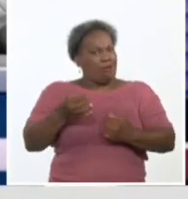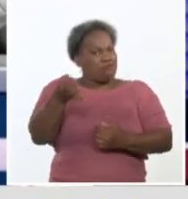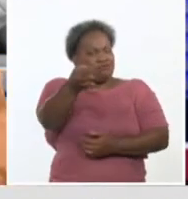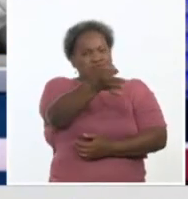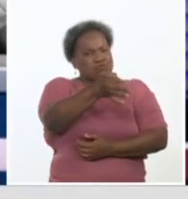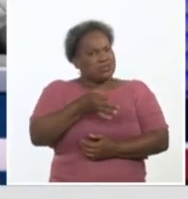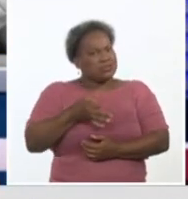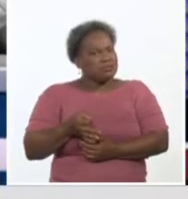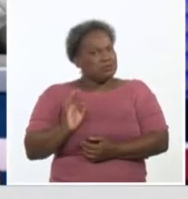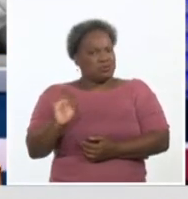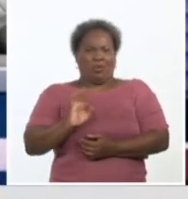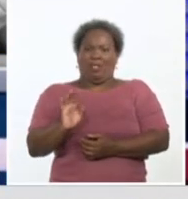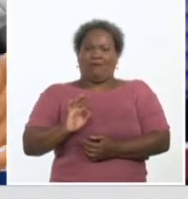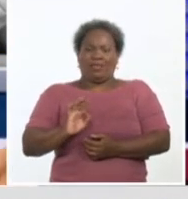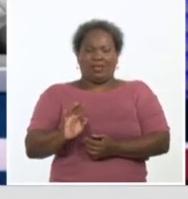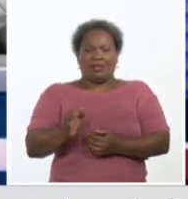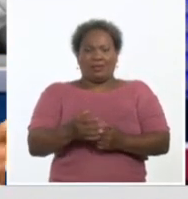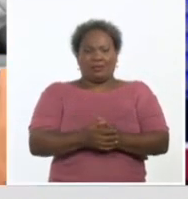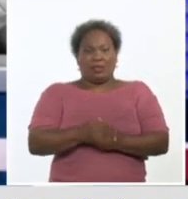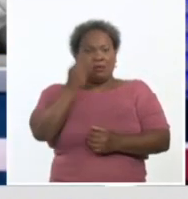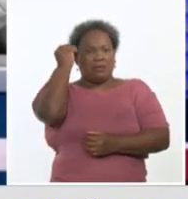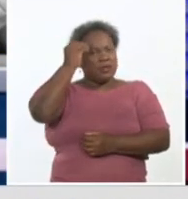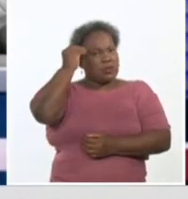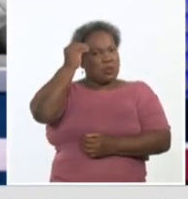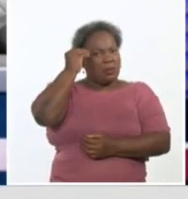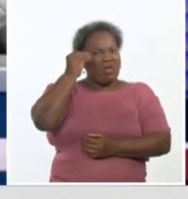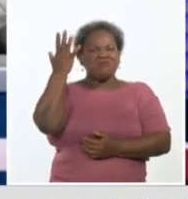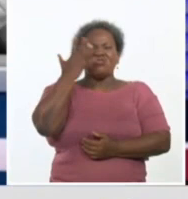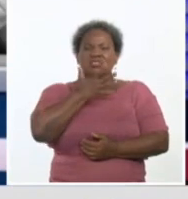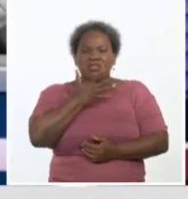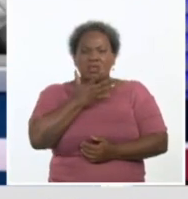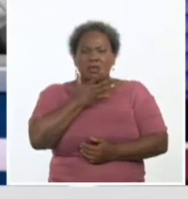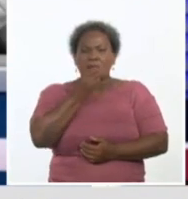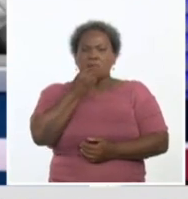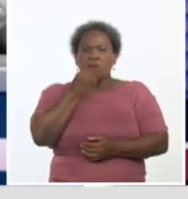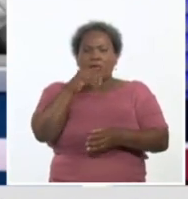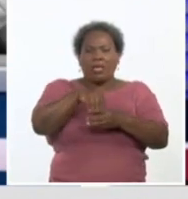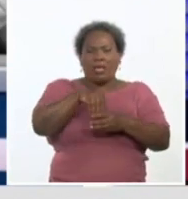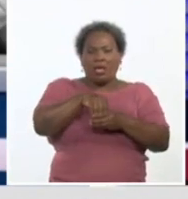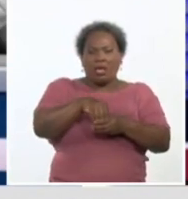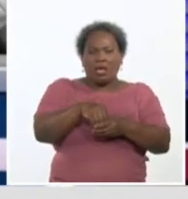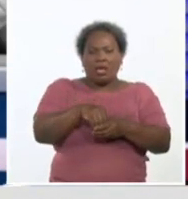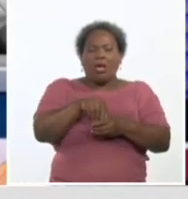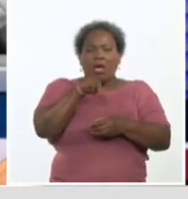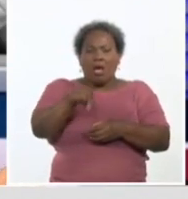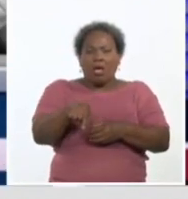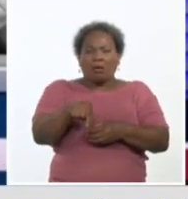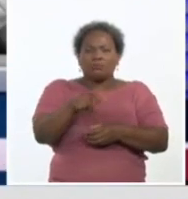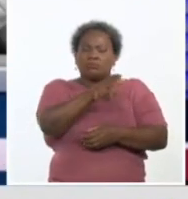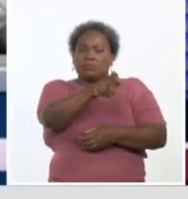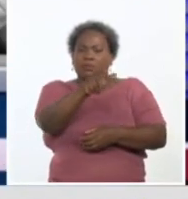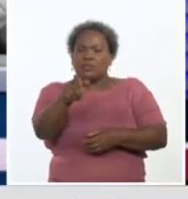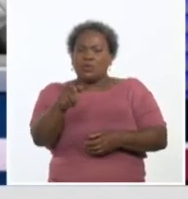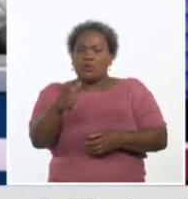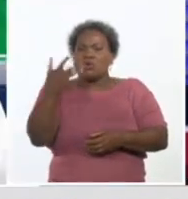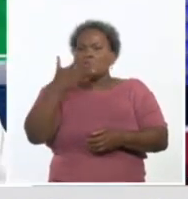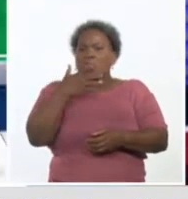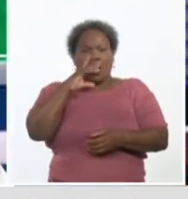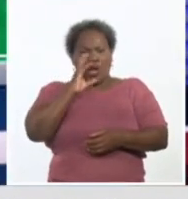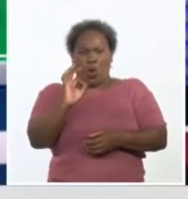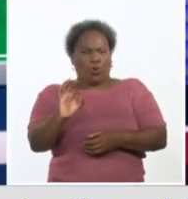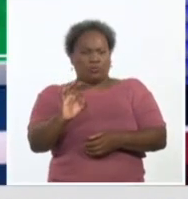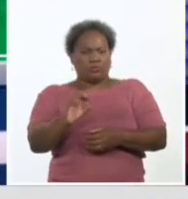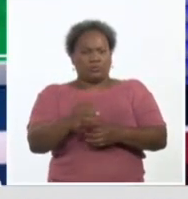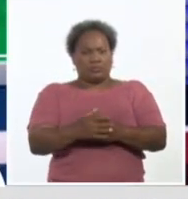y otros territorios también preocupados. ¿Quiénes pueden pertenecer a esta intervención sanitaria? ¿Quiénes no? Sí,